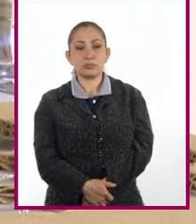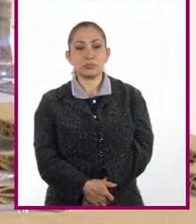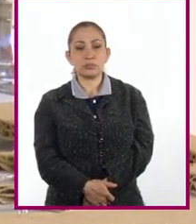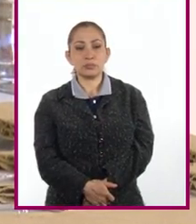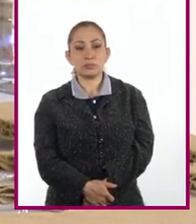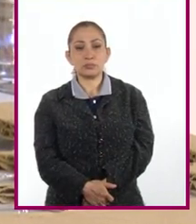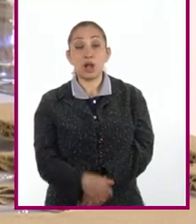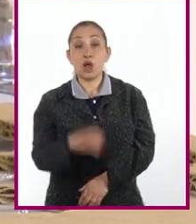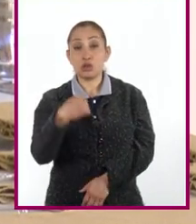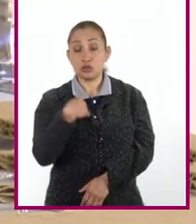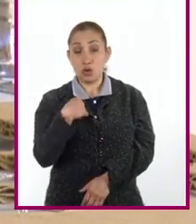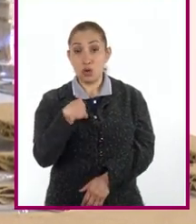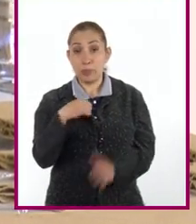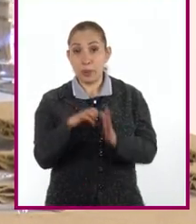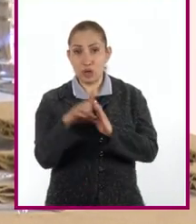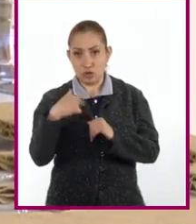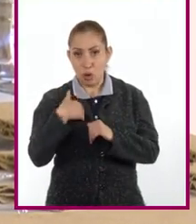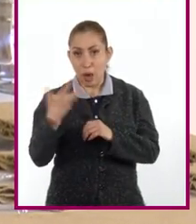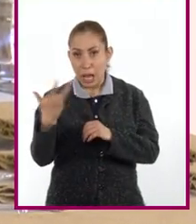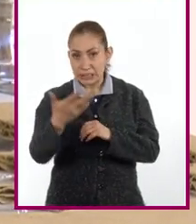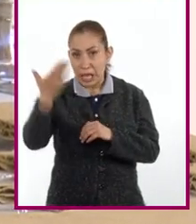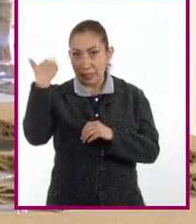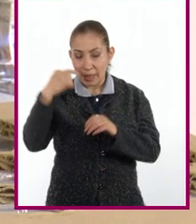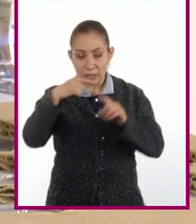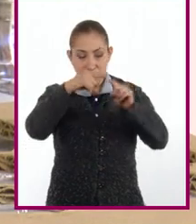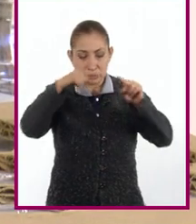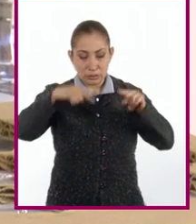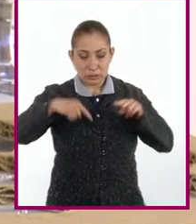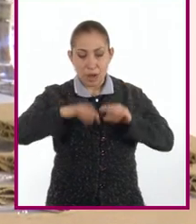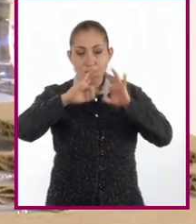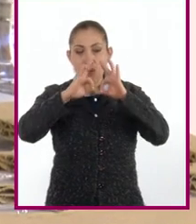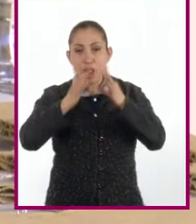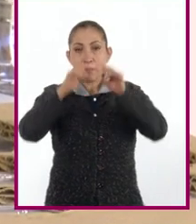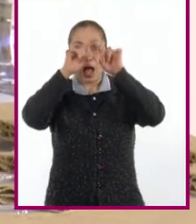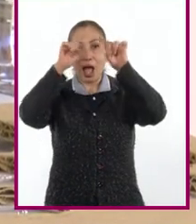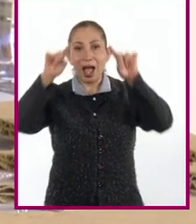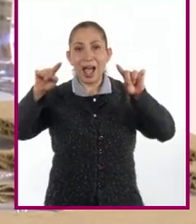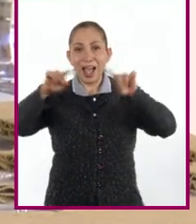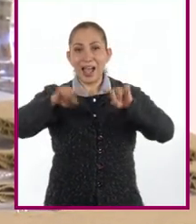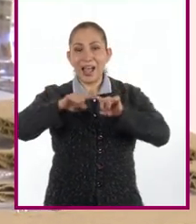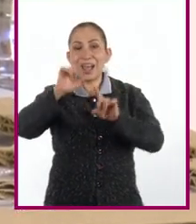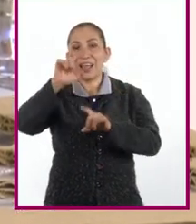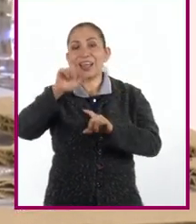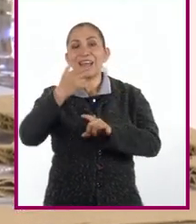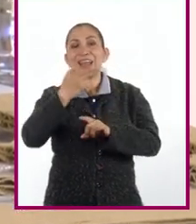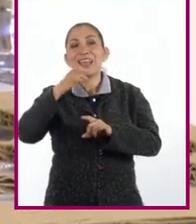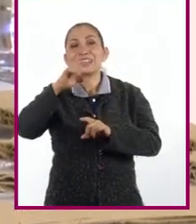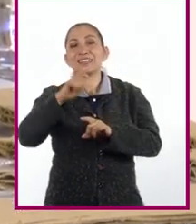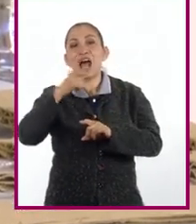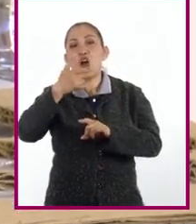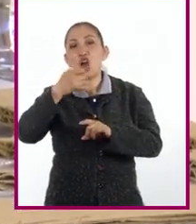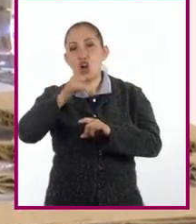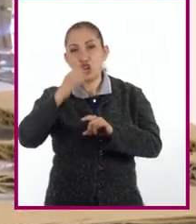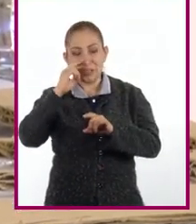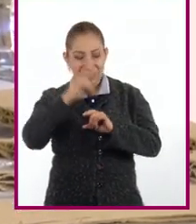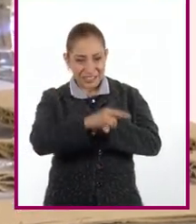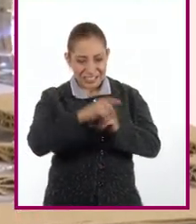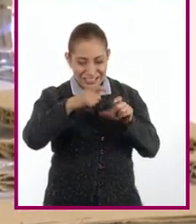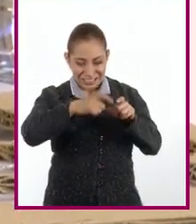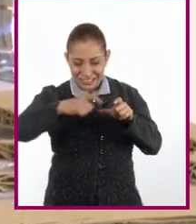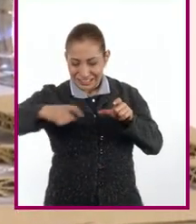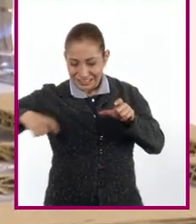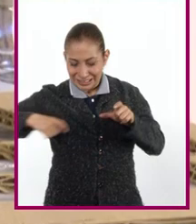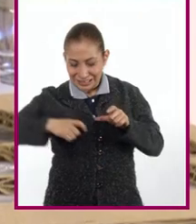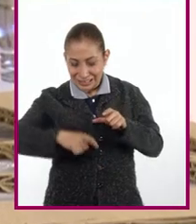Yo, en este caso, hice unos moldes con forma de hexágonos en el cartón. Ustedes pueden